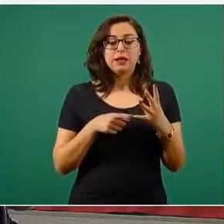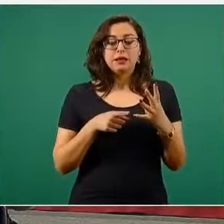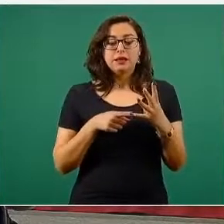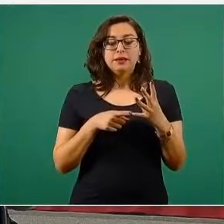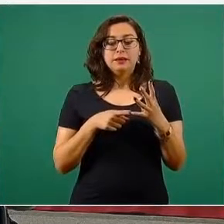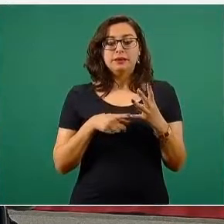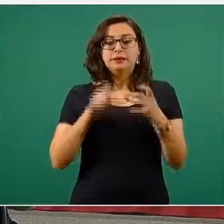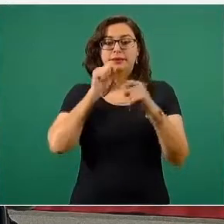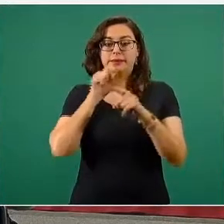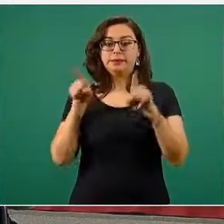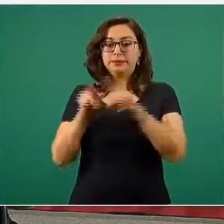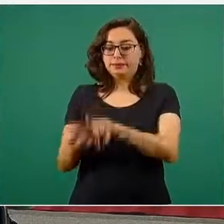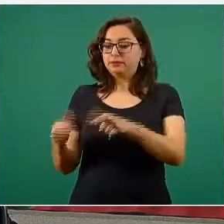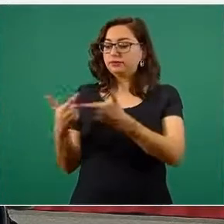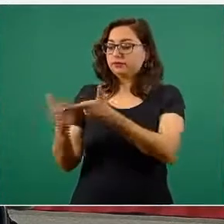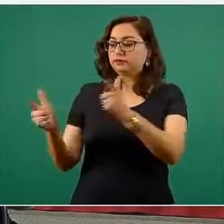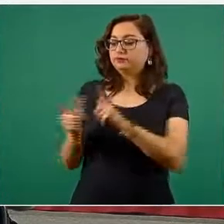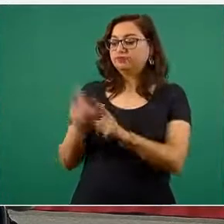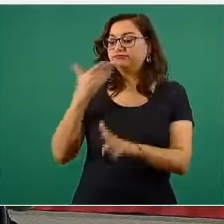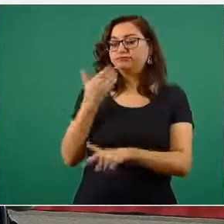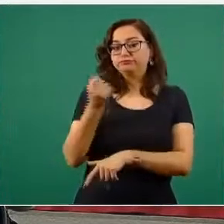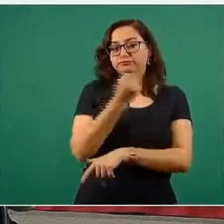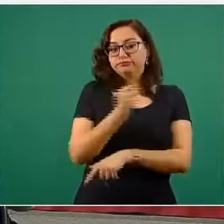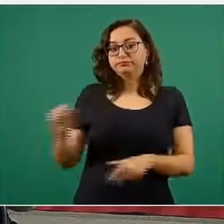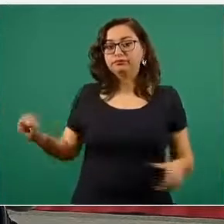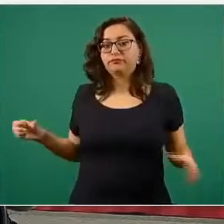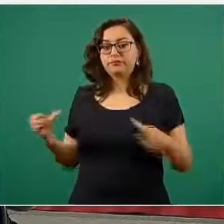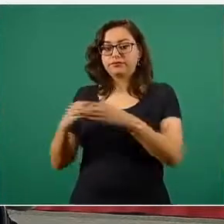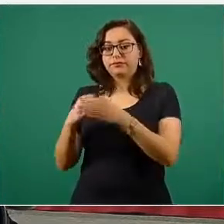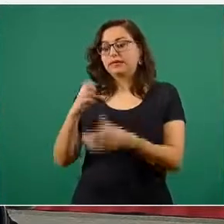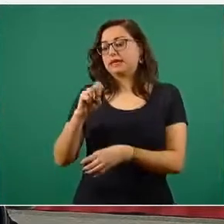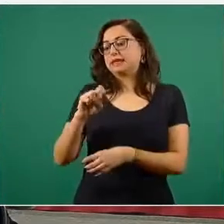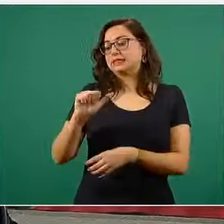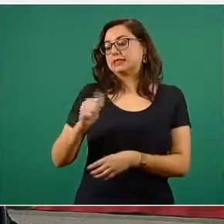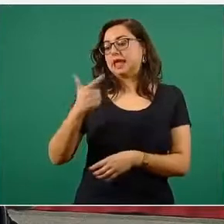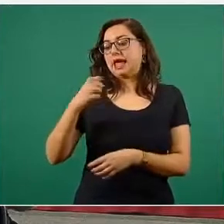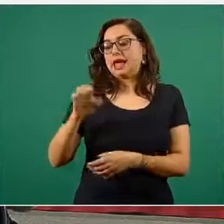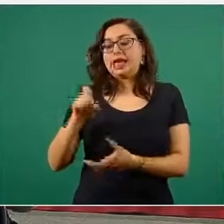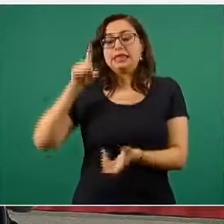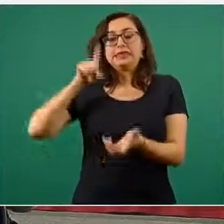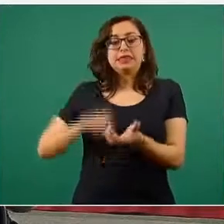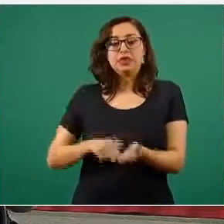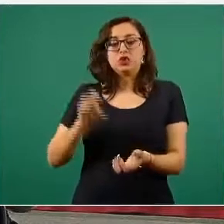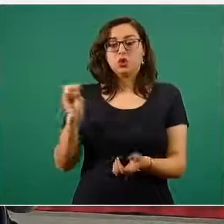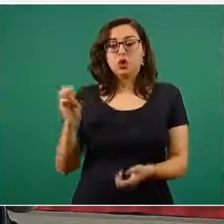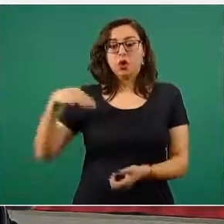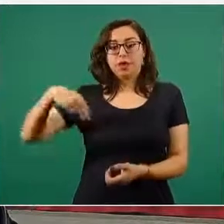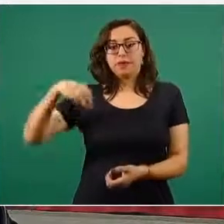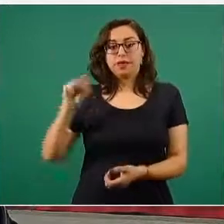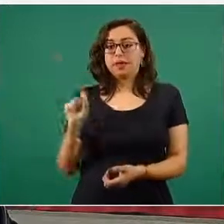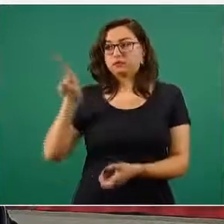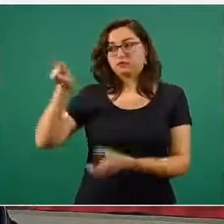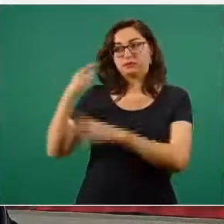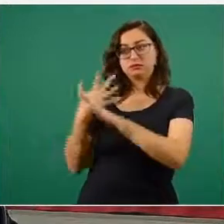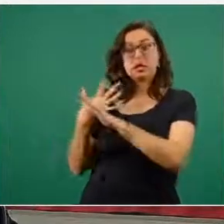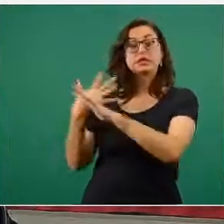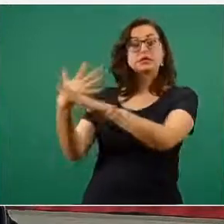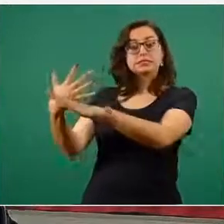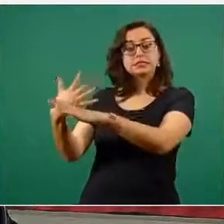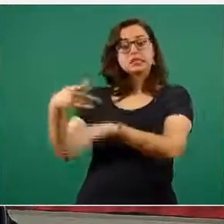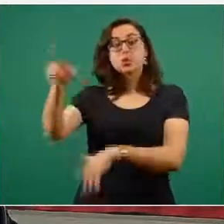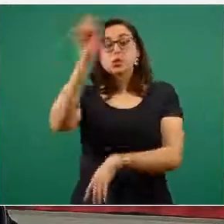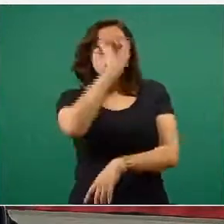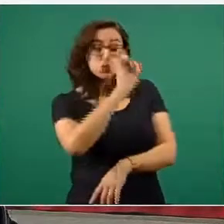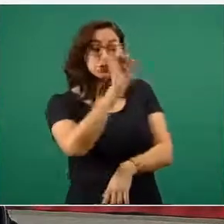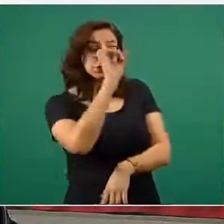grupo de expertos, asesores de la Organización Mundial de la Salud, que ante